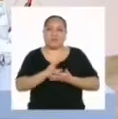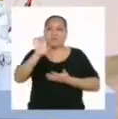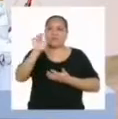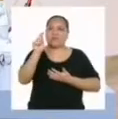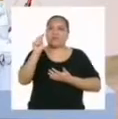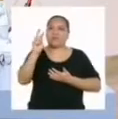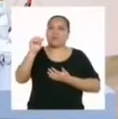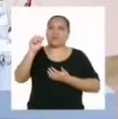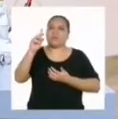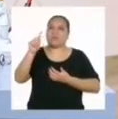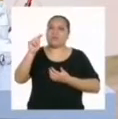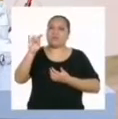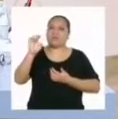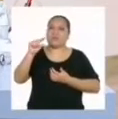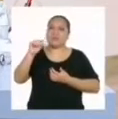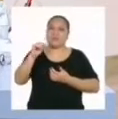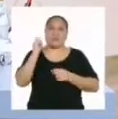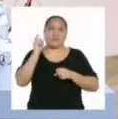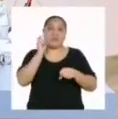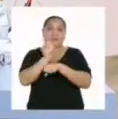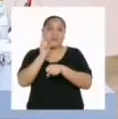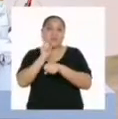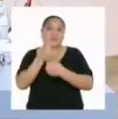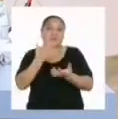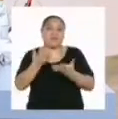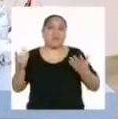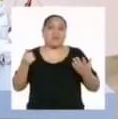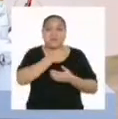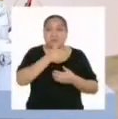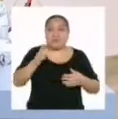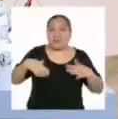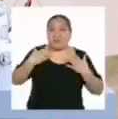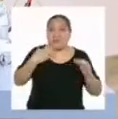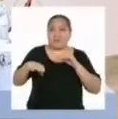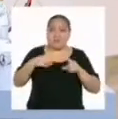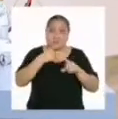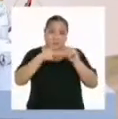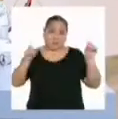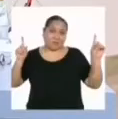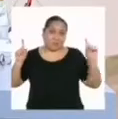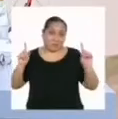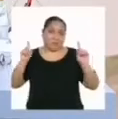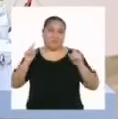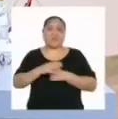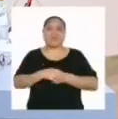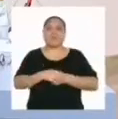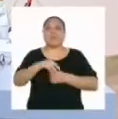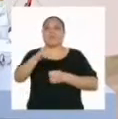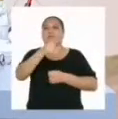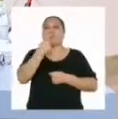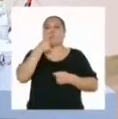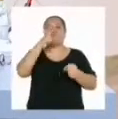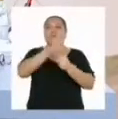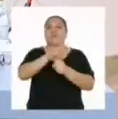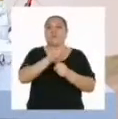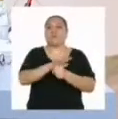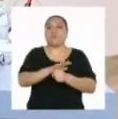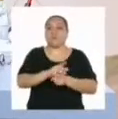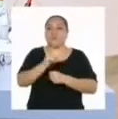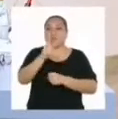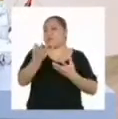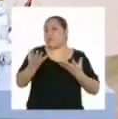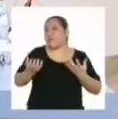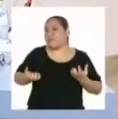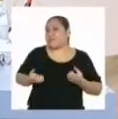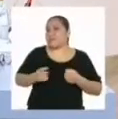estrategia, en la que enseñaré todas esas pequeñas acciones que pueden hacer la gran diferencia. Y otra de compromiso, para que quienes